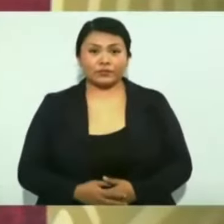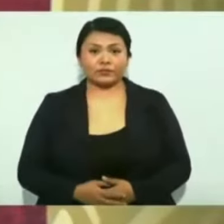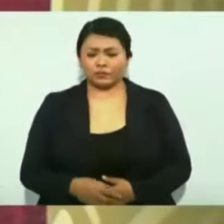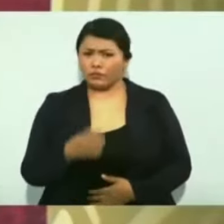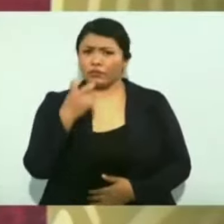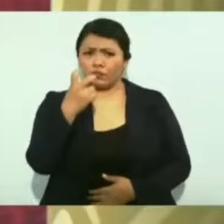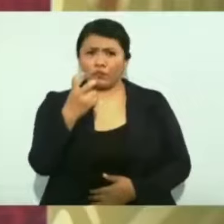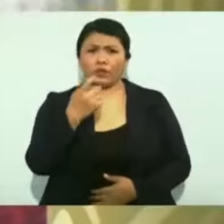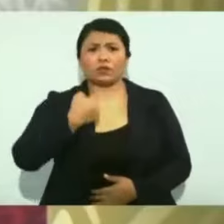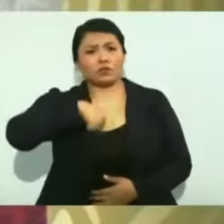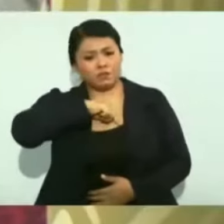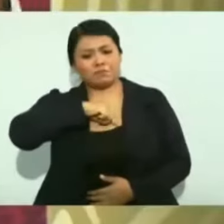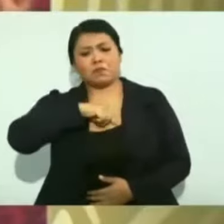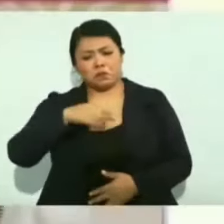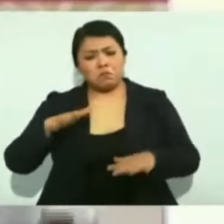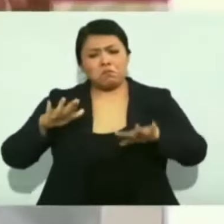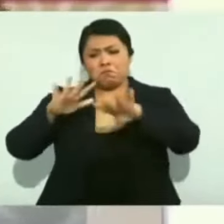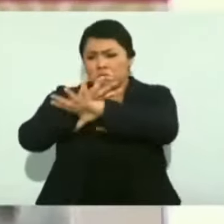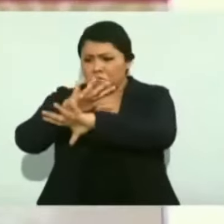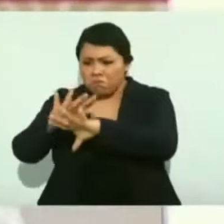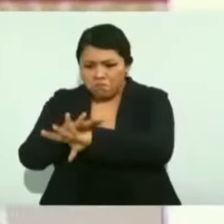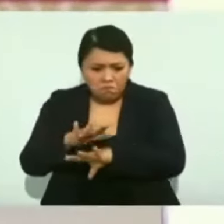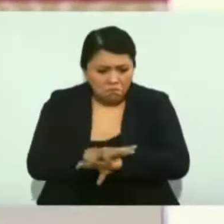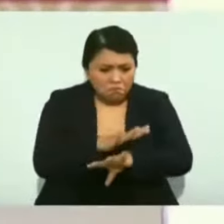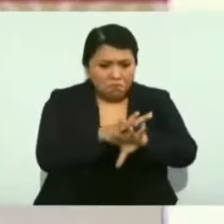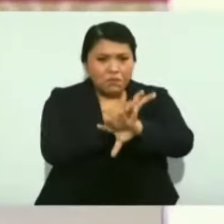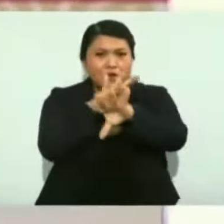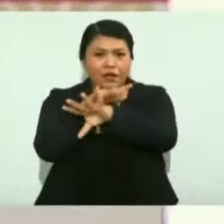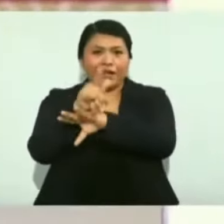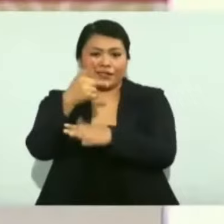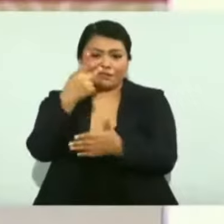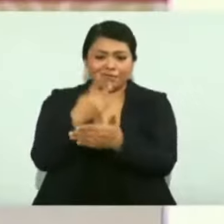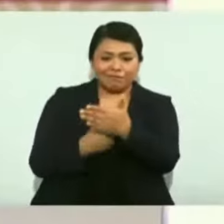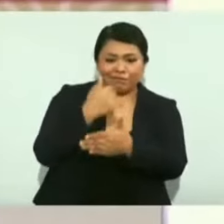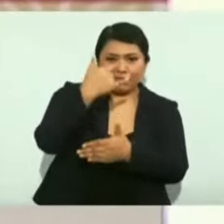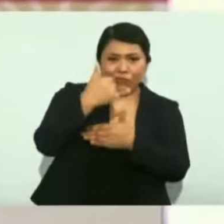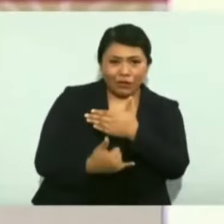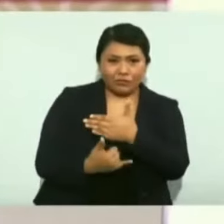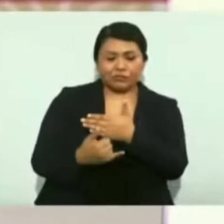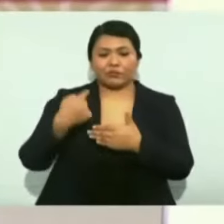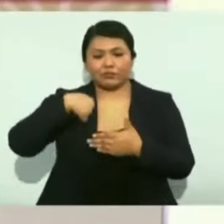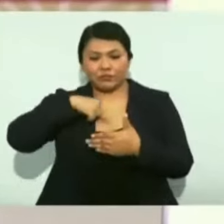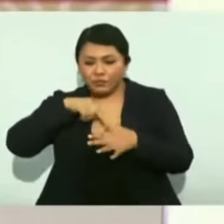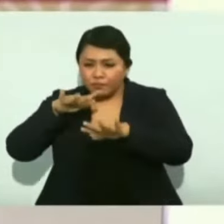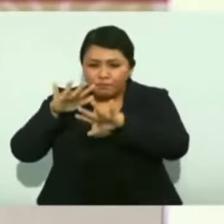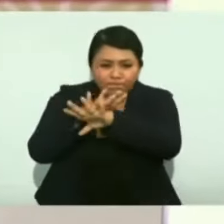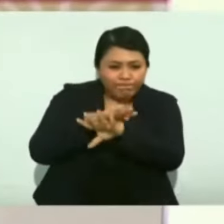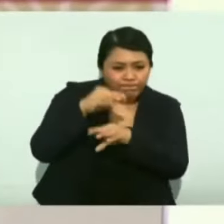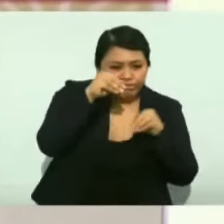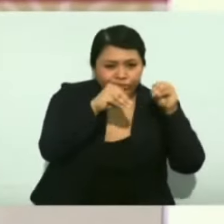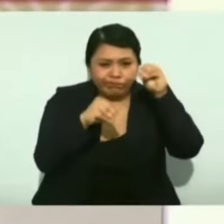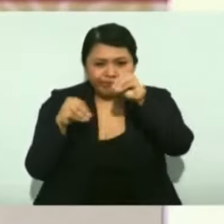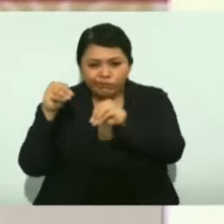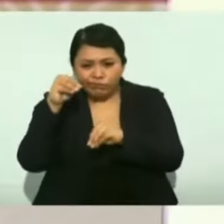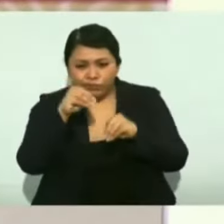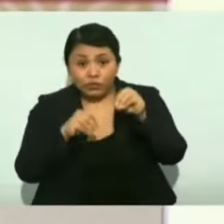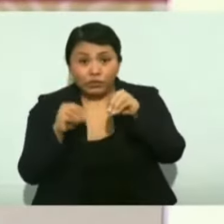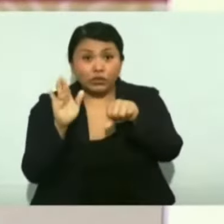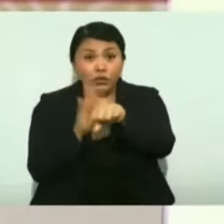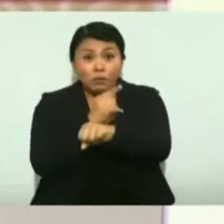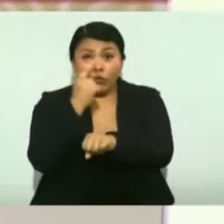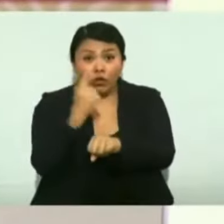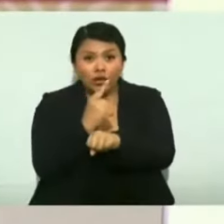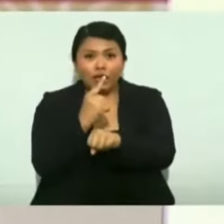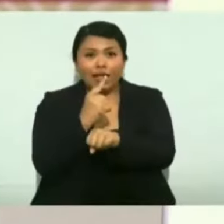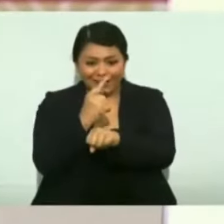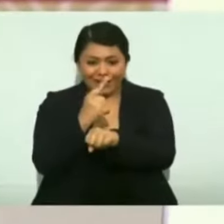retomando ese proyecto, porque se hizo el canal de